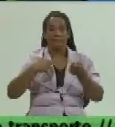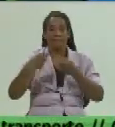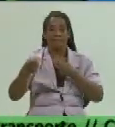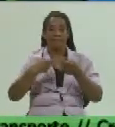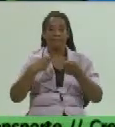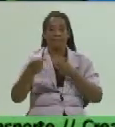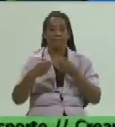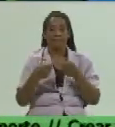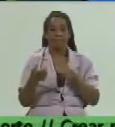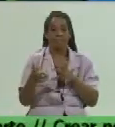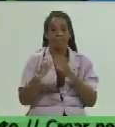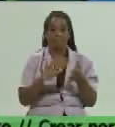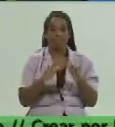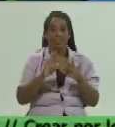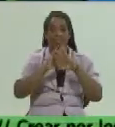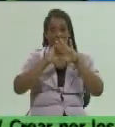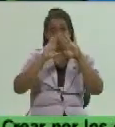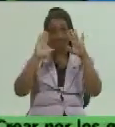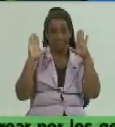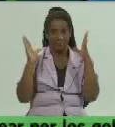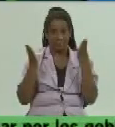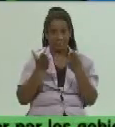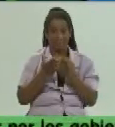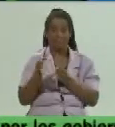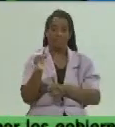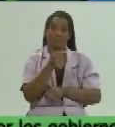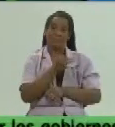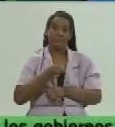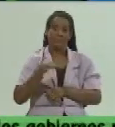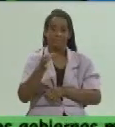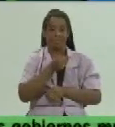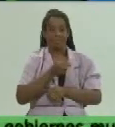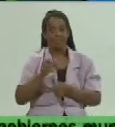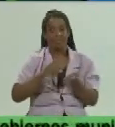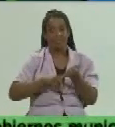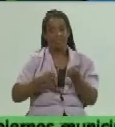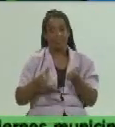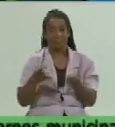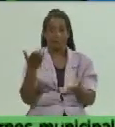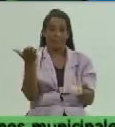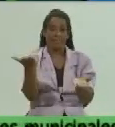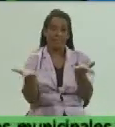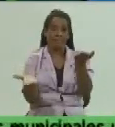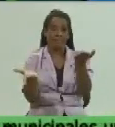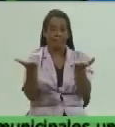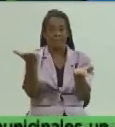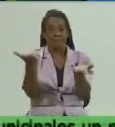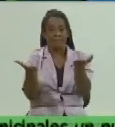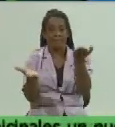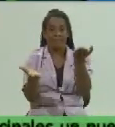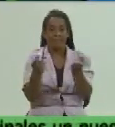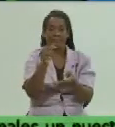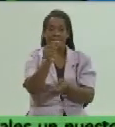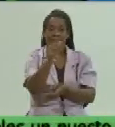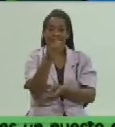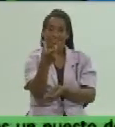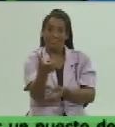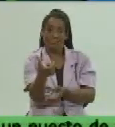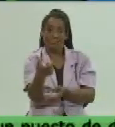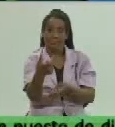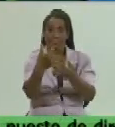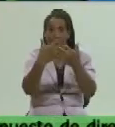una racionalización en todos los municipios de la provincia para lograr una equidad en los precios de los productos agropecuarios